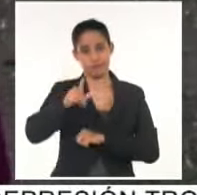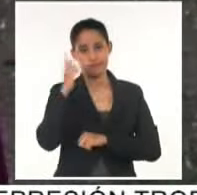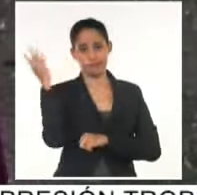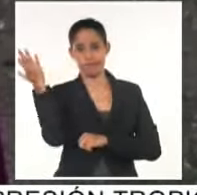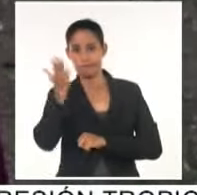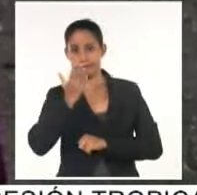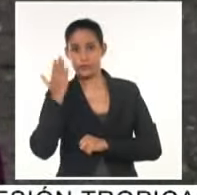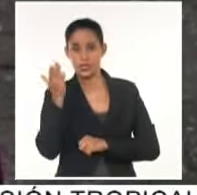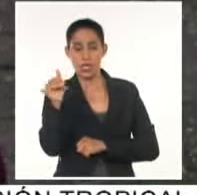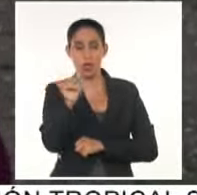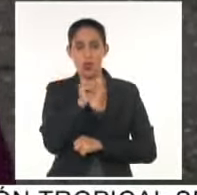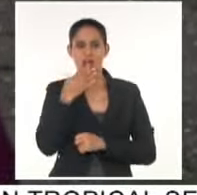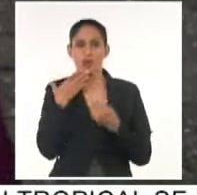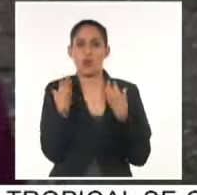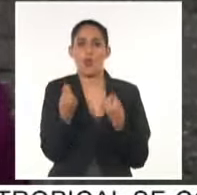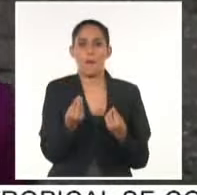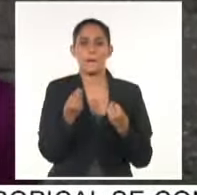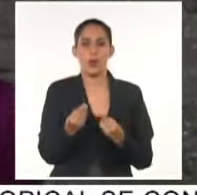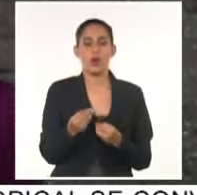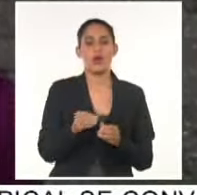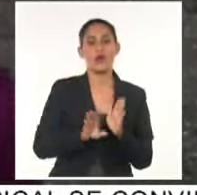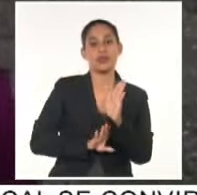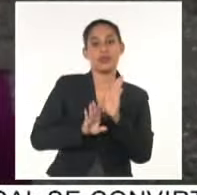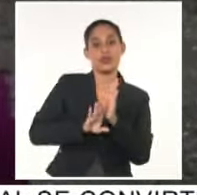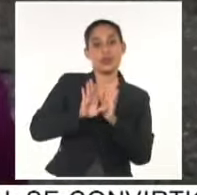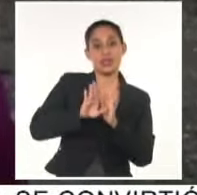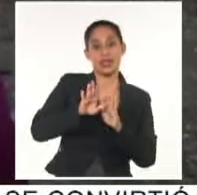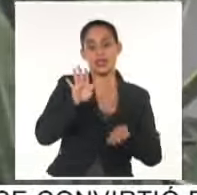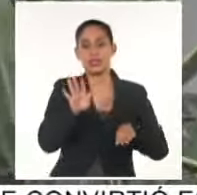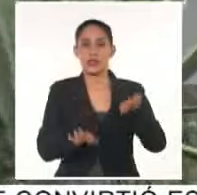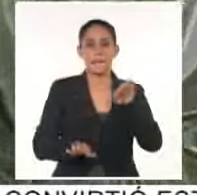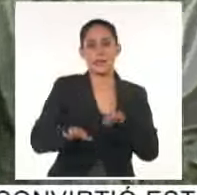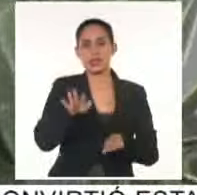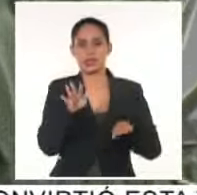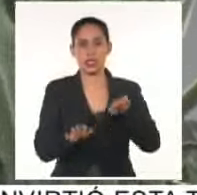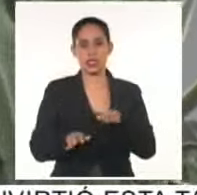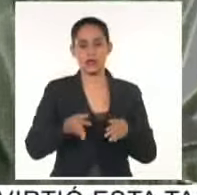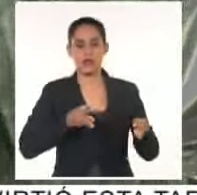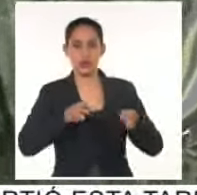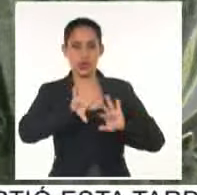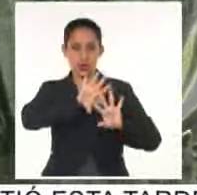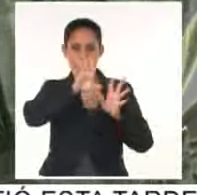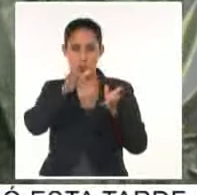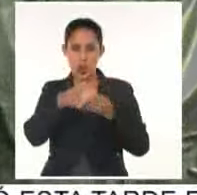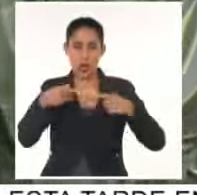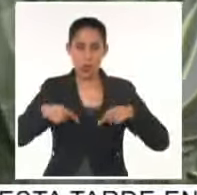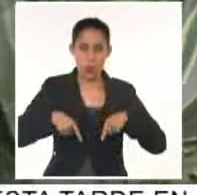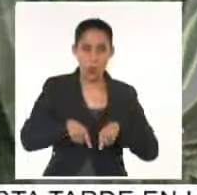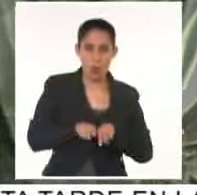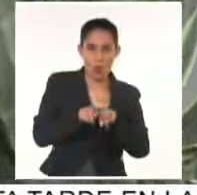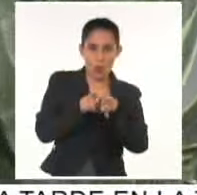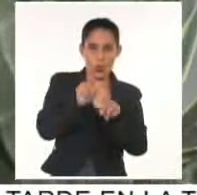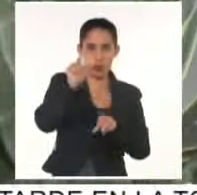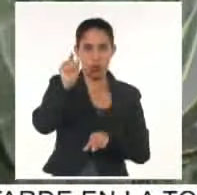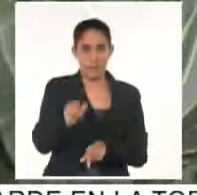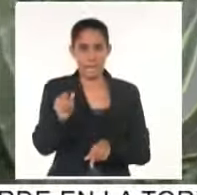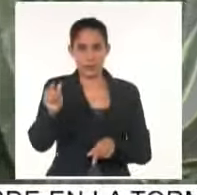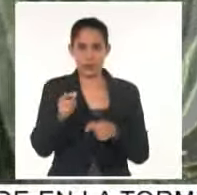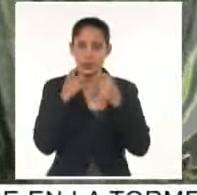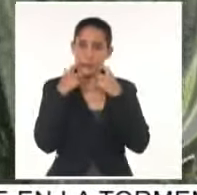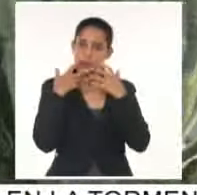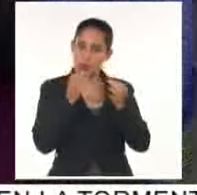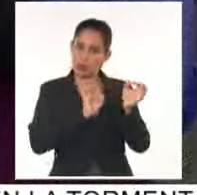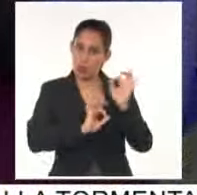cómo se ha ido organizando en función de que todas las personas estén a buen resguardo.